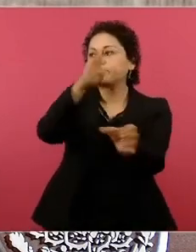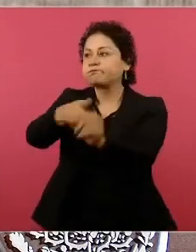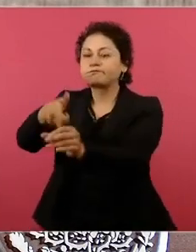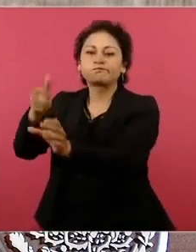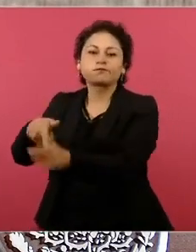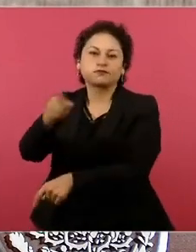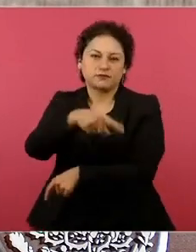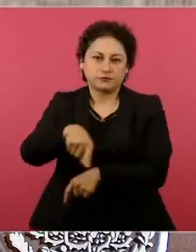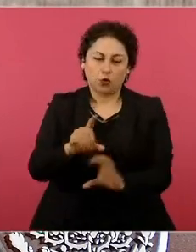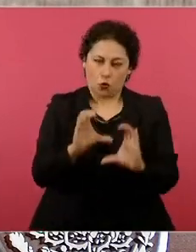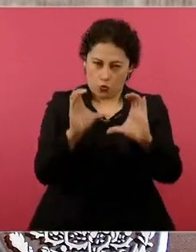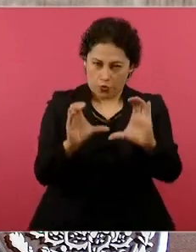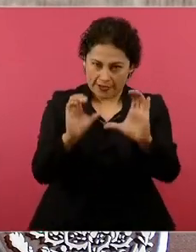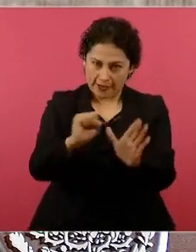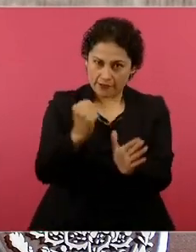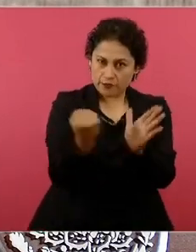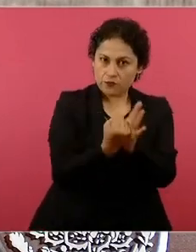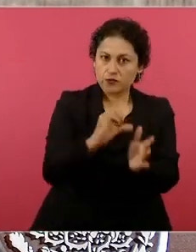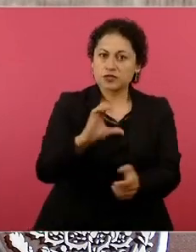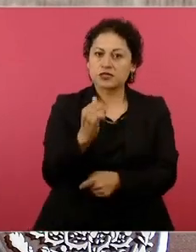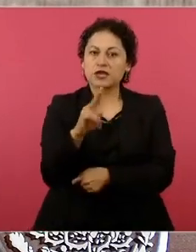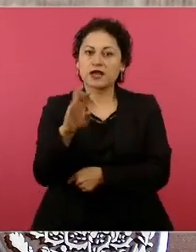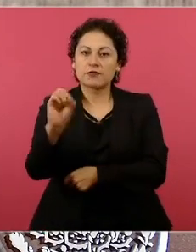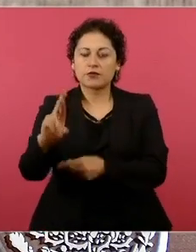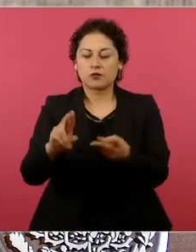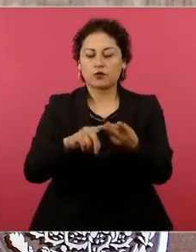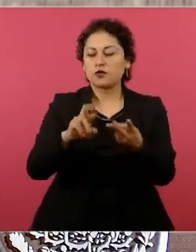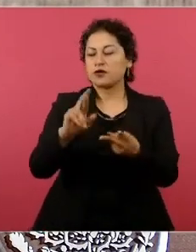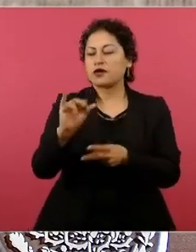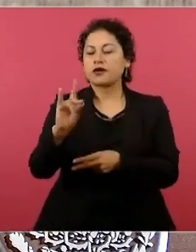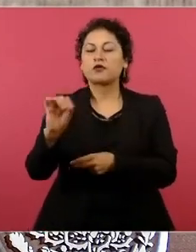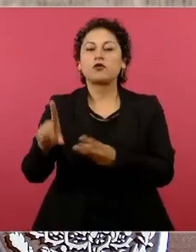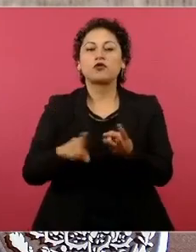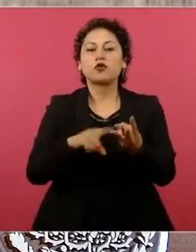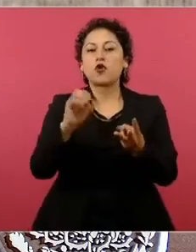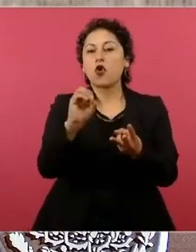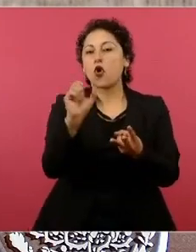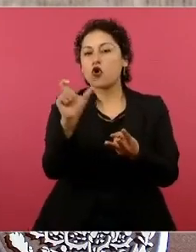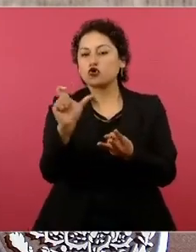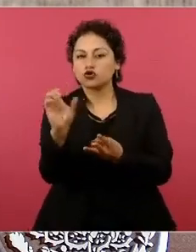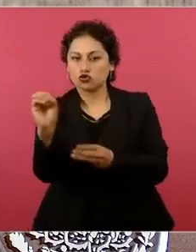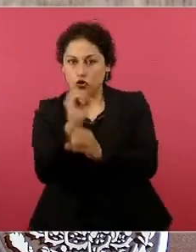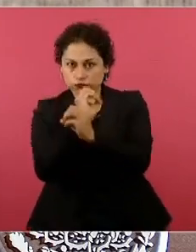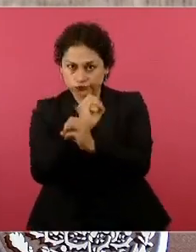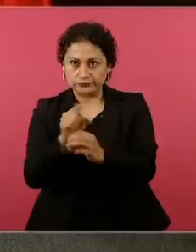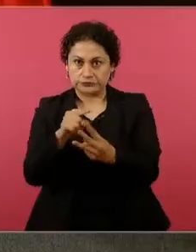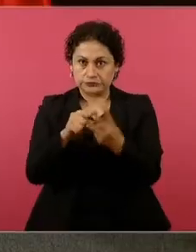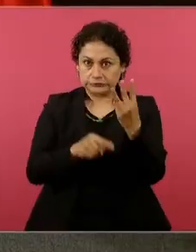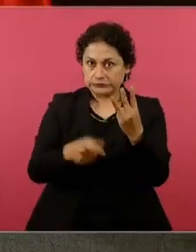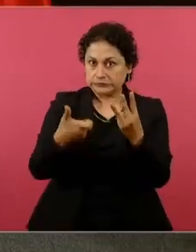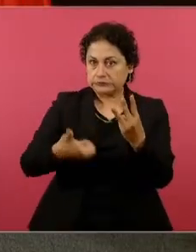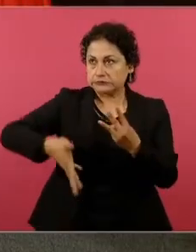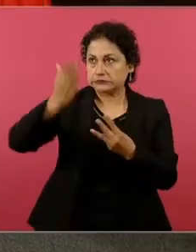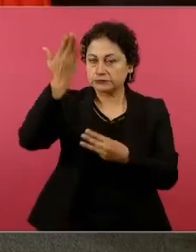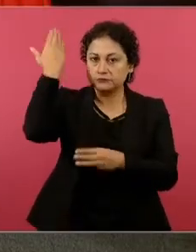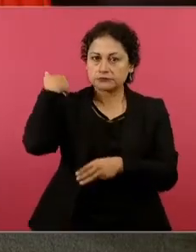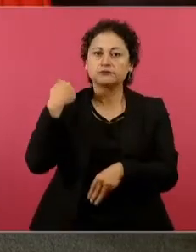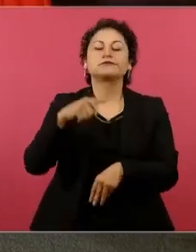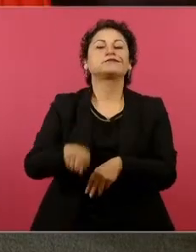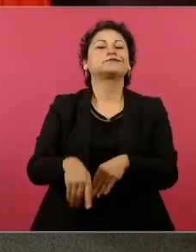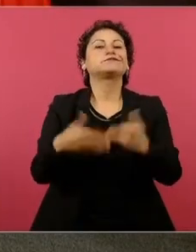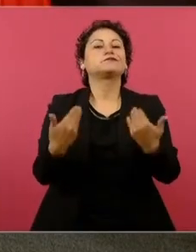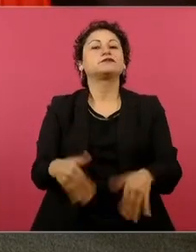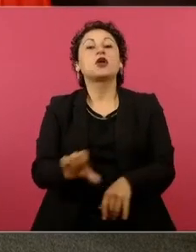ahorita, es Chevron, Retco y Oxogas, que fueron los que dieron más caro la semana pasada, mientras que las tres